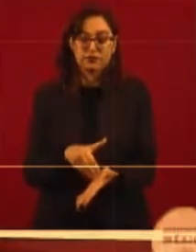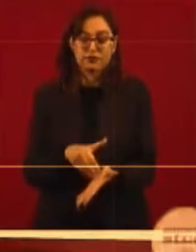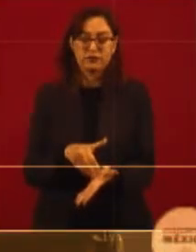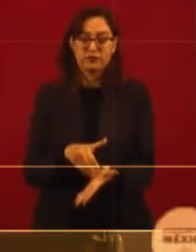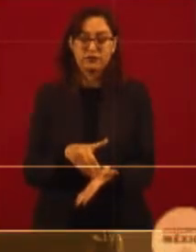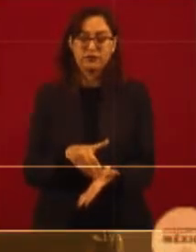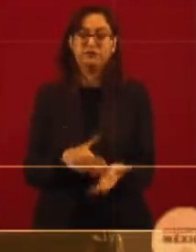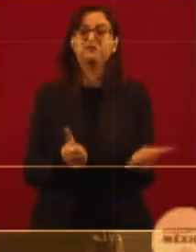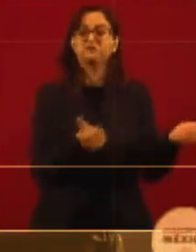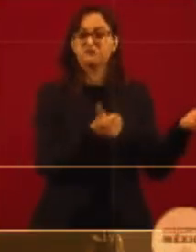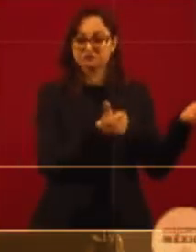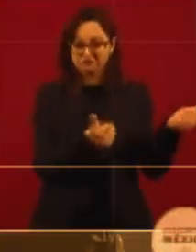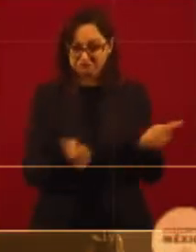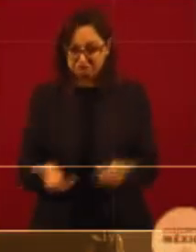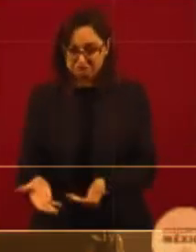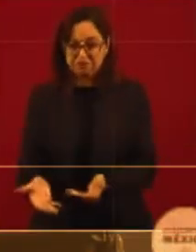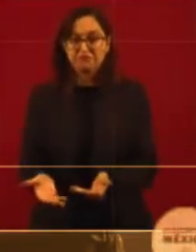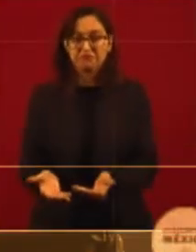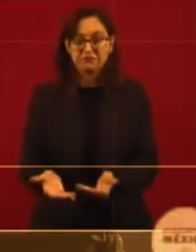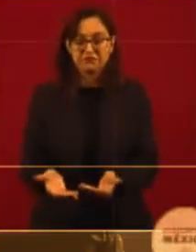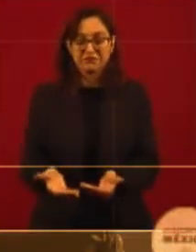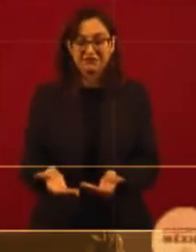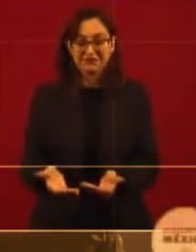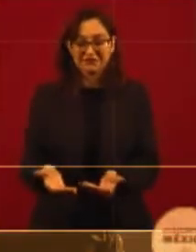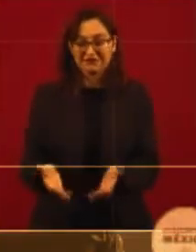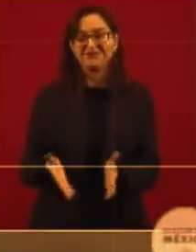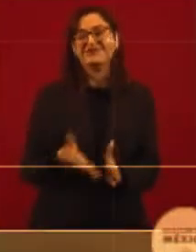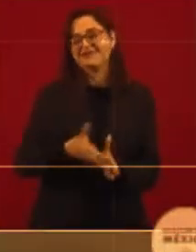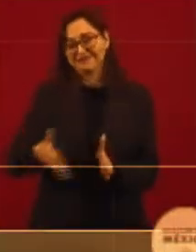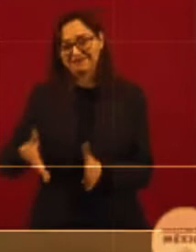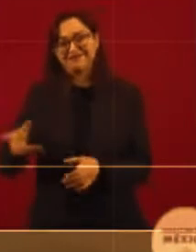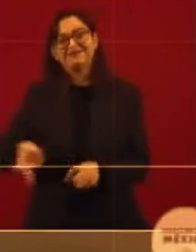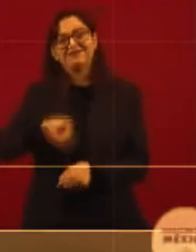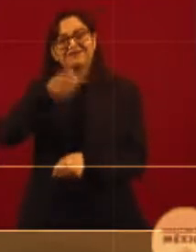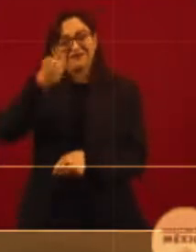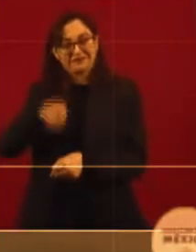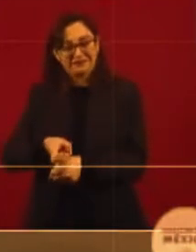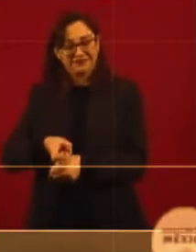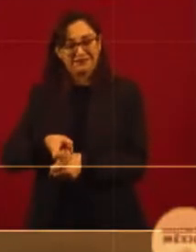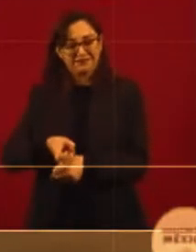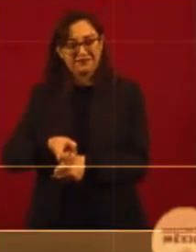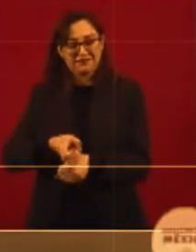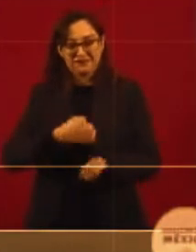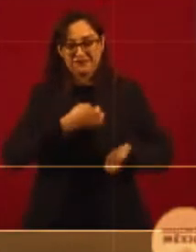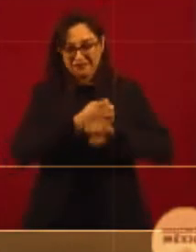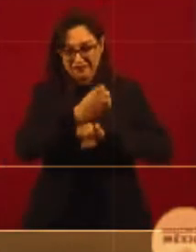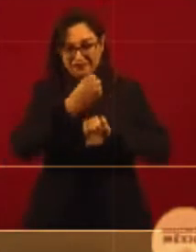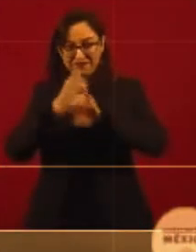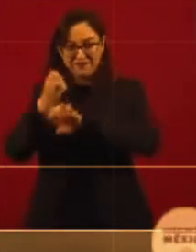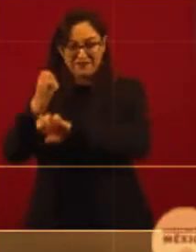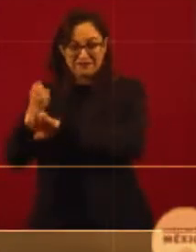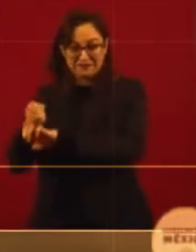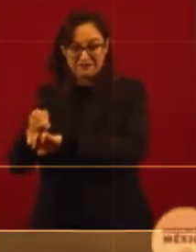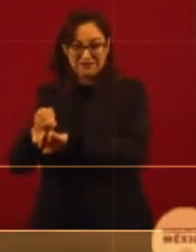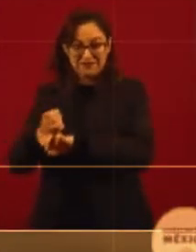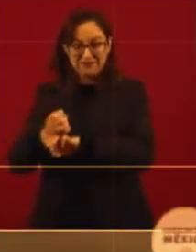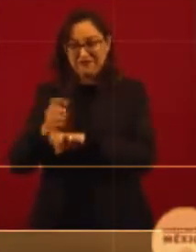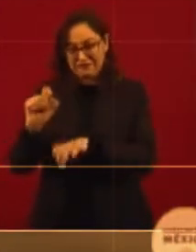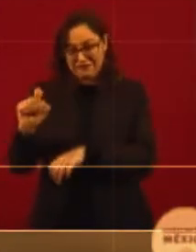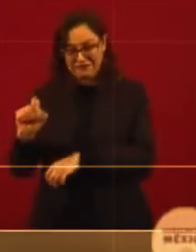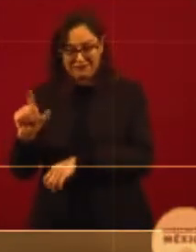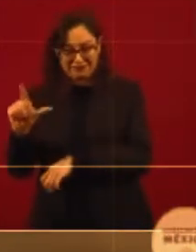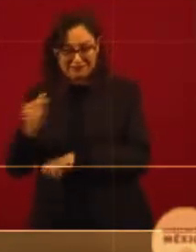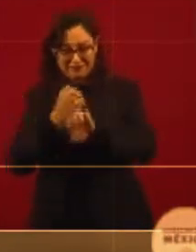.000 que pensamos aplicar en los estados, en los 27